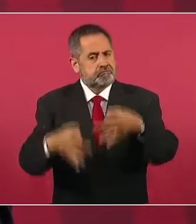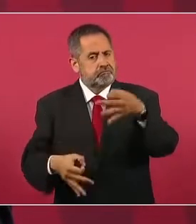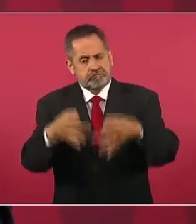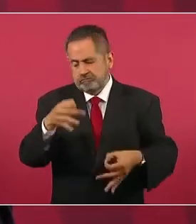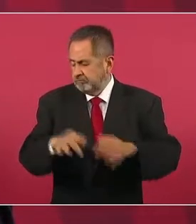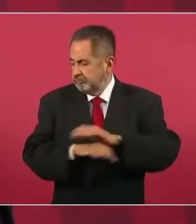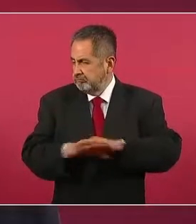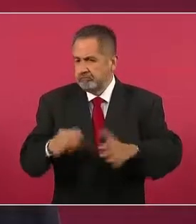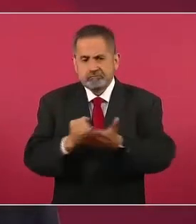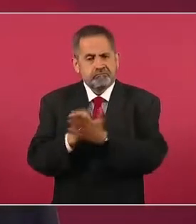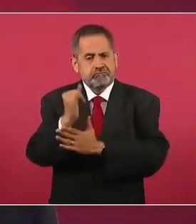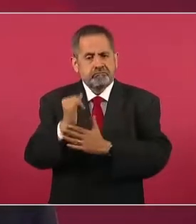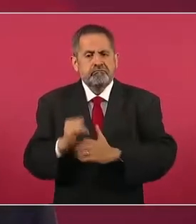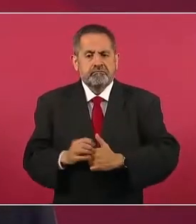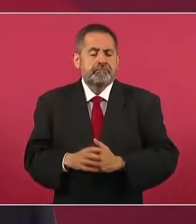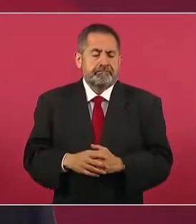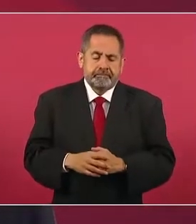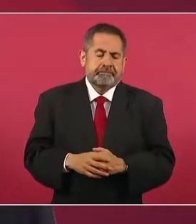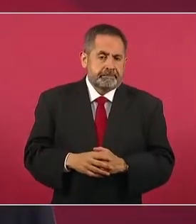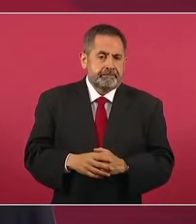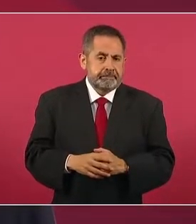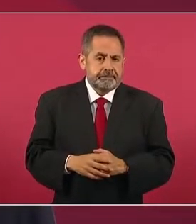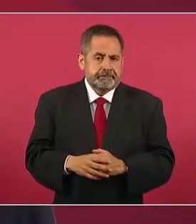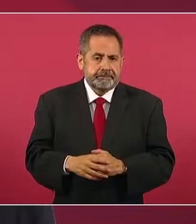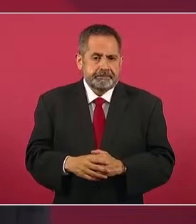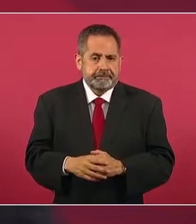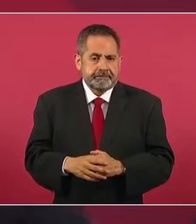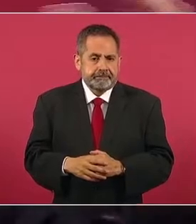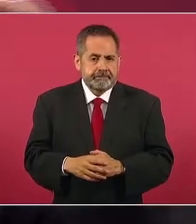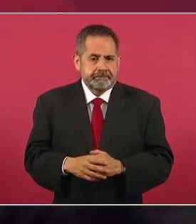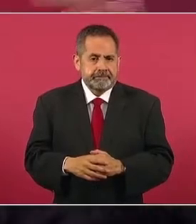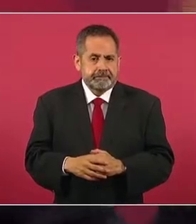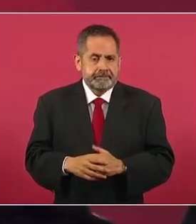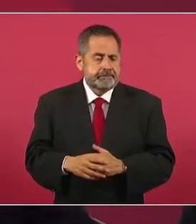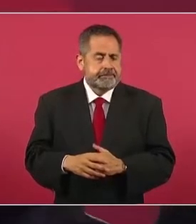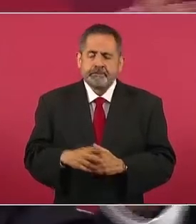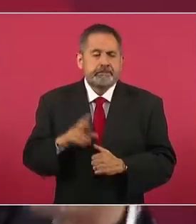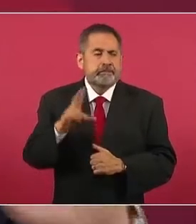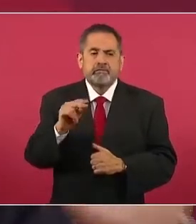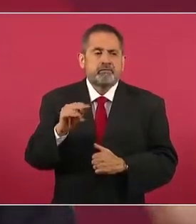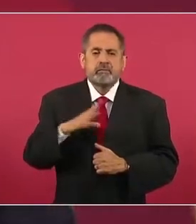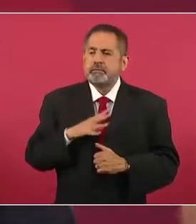ya no hay